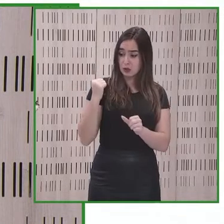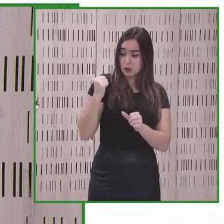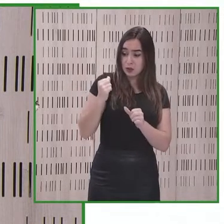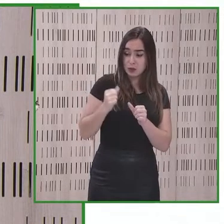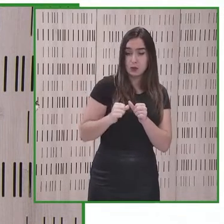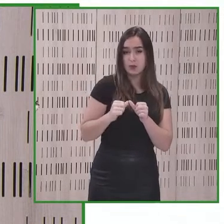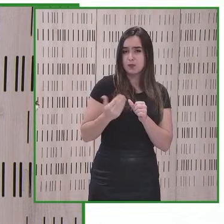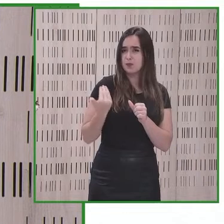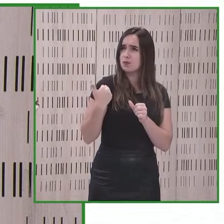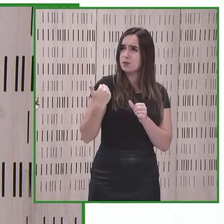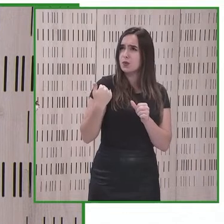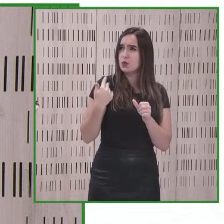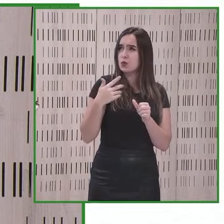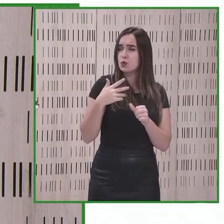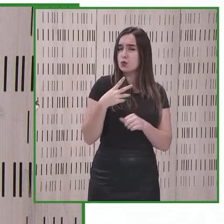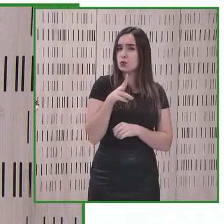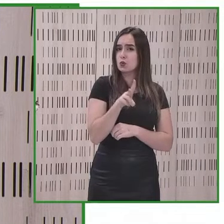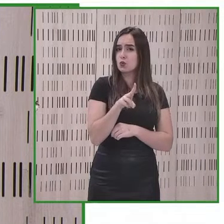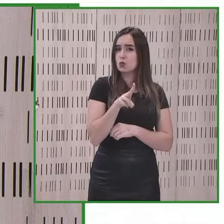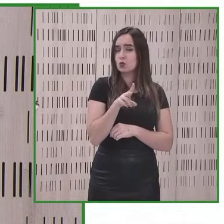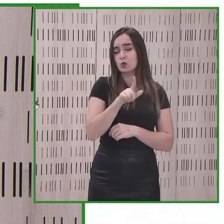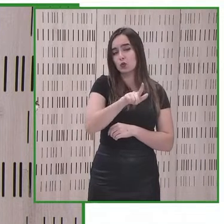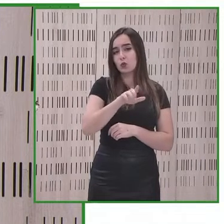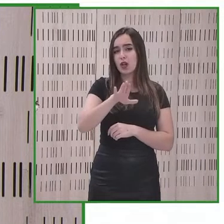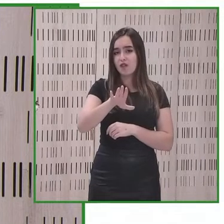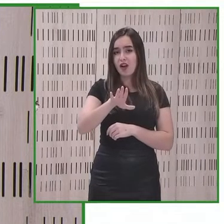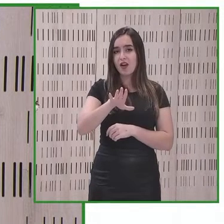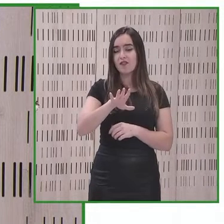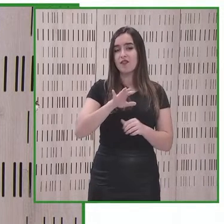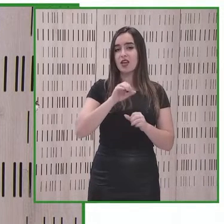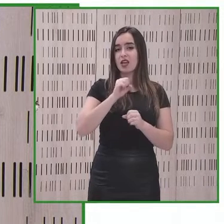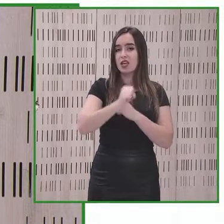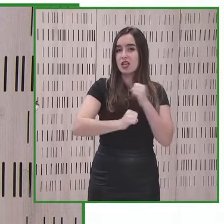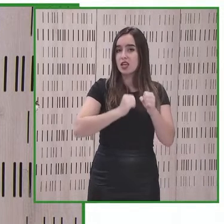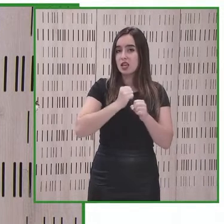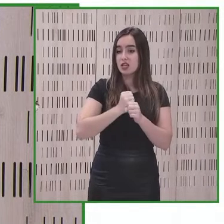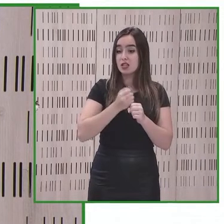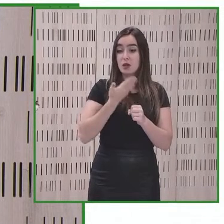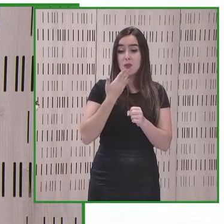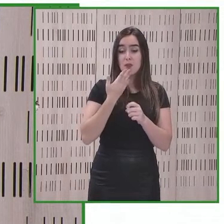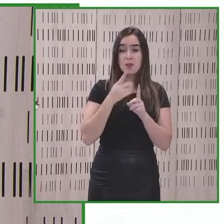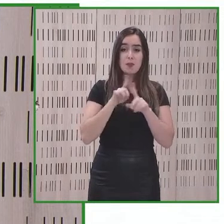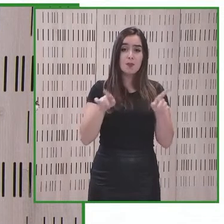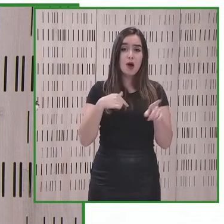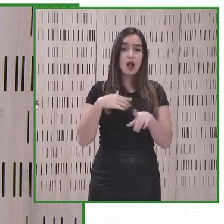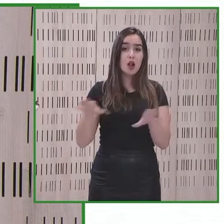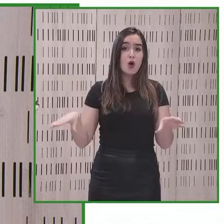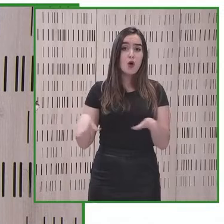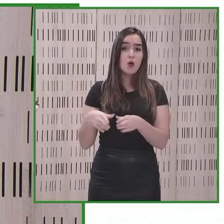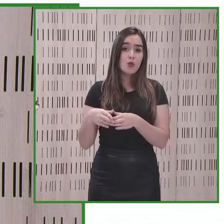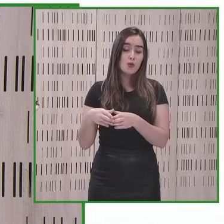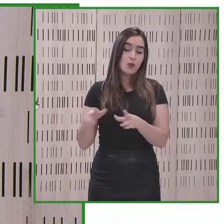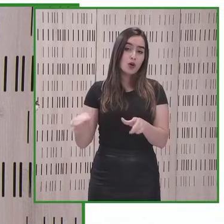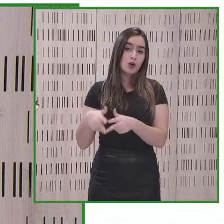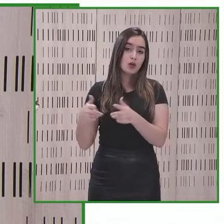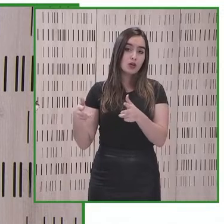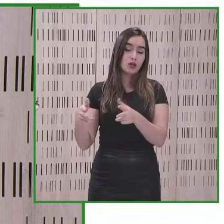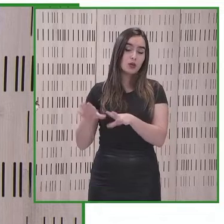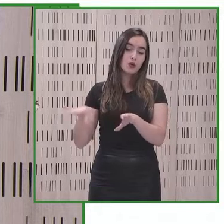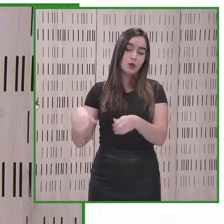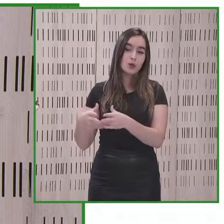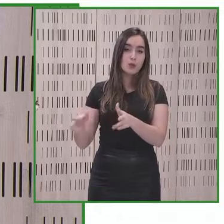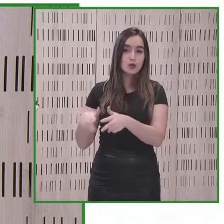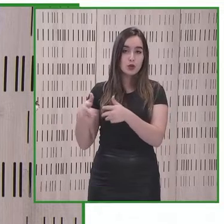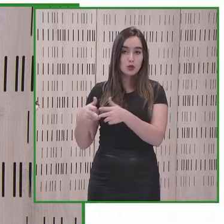pero como como como grupo social 11 aún sin fundación lo hacemos ya hace 30 años lo hacemos